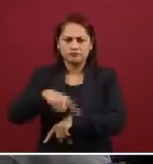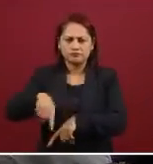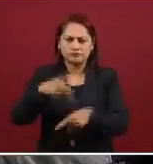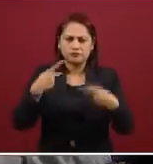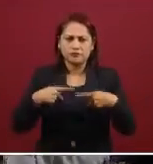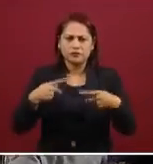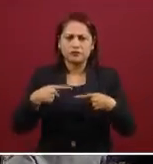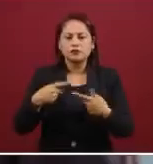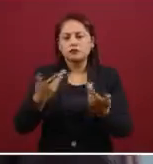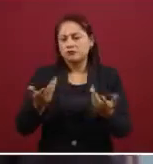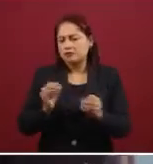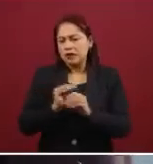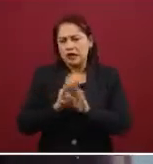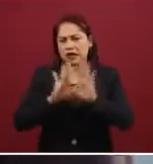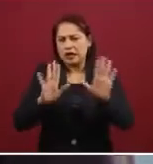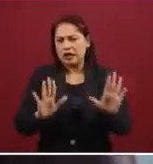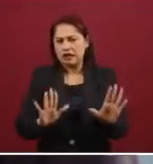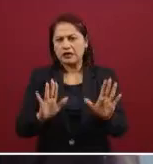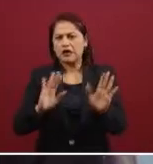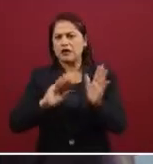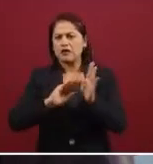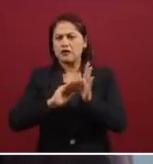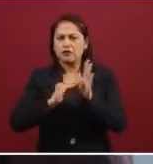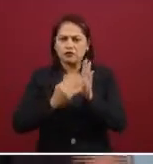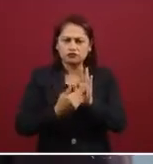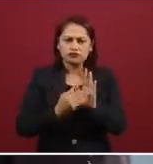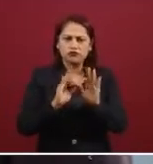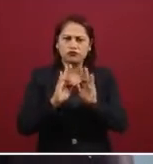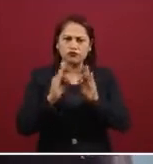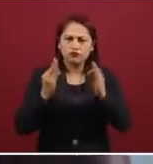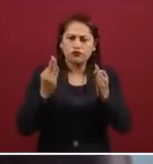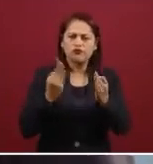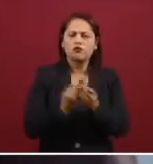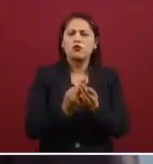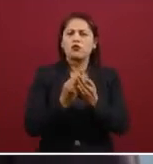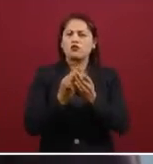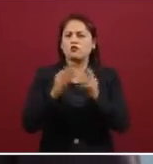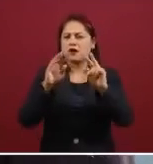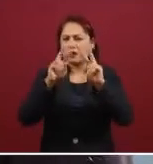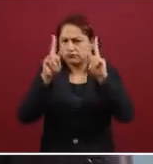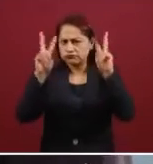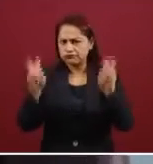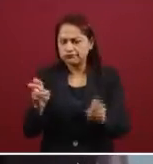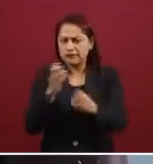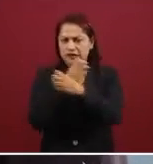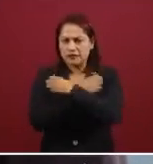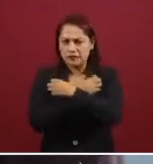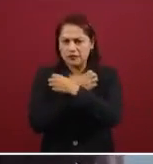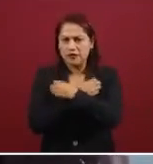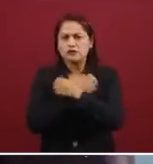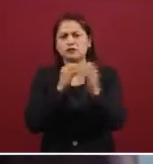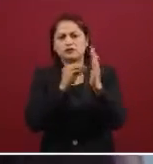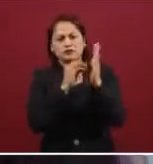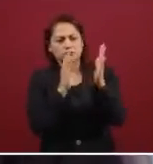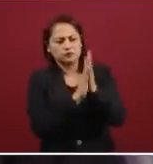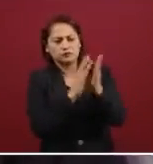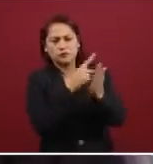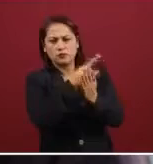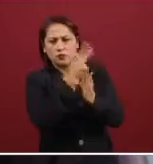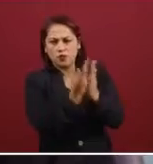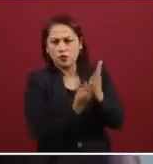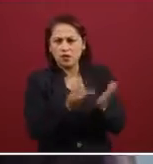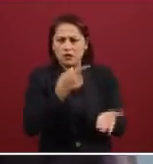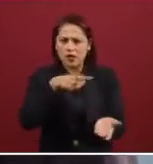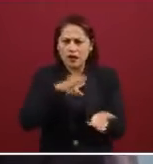educativa con nuevos contenidos en los libros de texto, también a nivel curricular, como de temas de salud, temas de